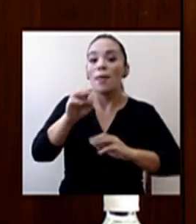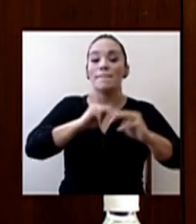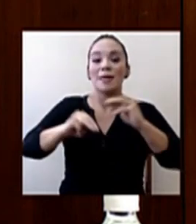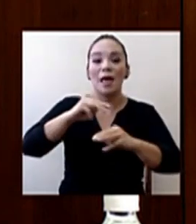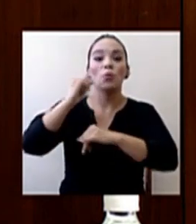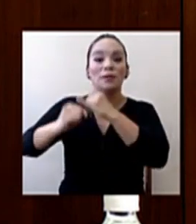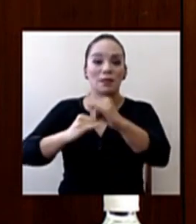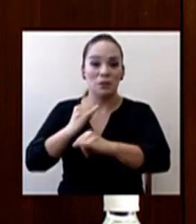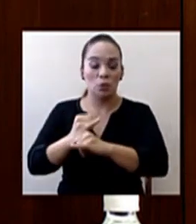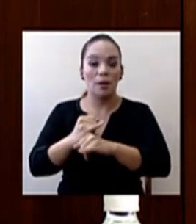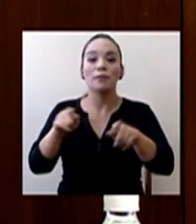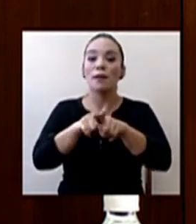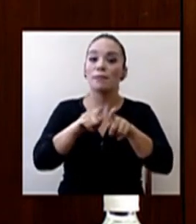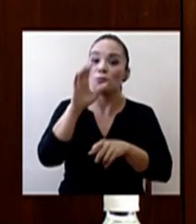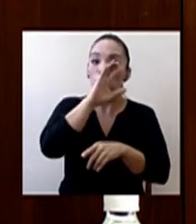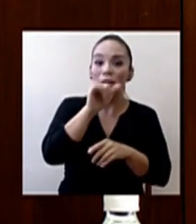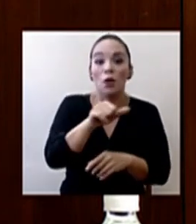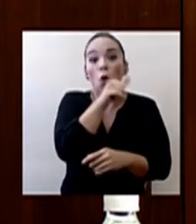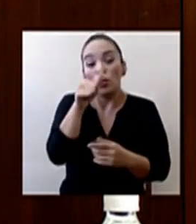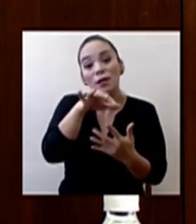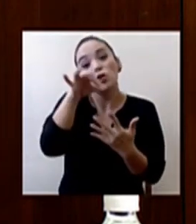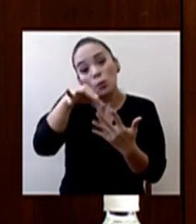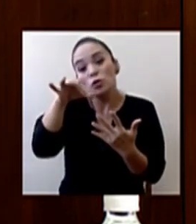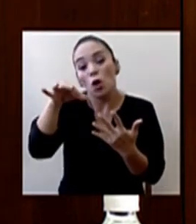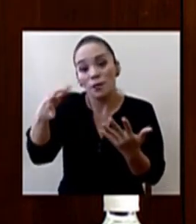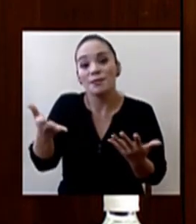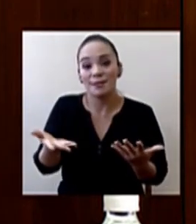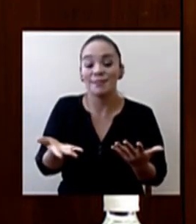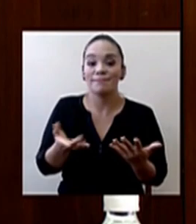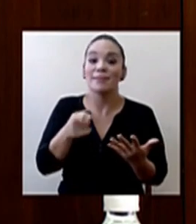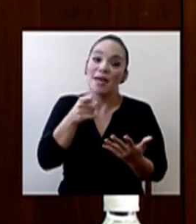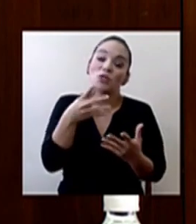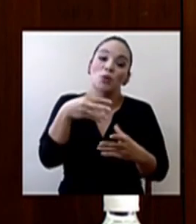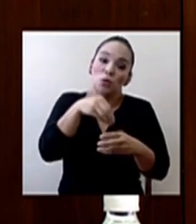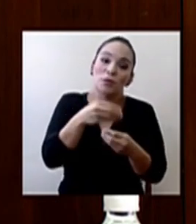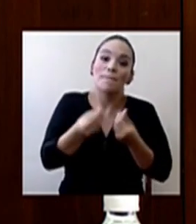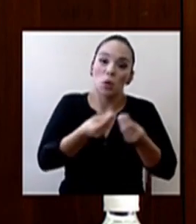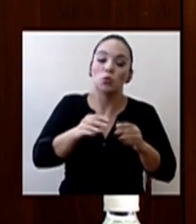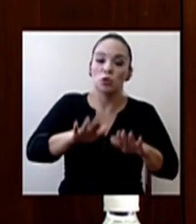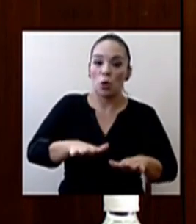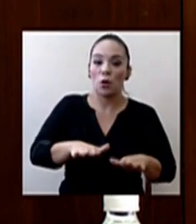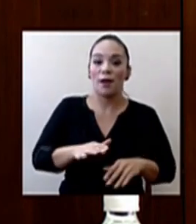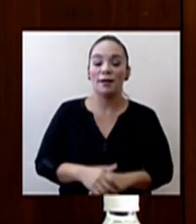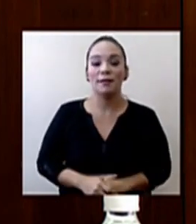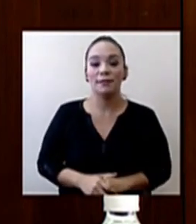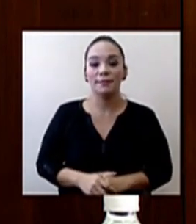pero también tenemos que buscar otras opciones, las cuales incluyen la producción local.